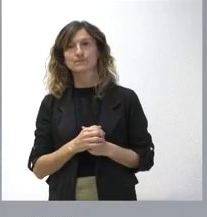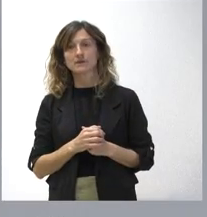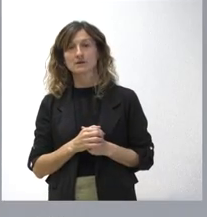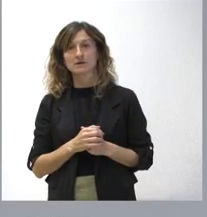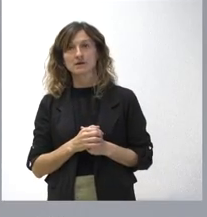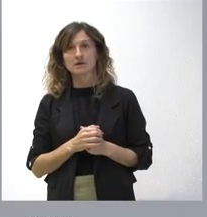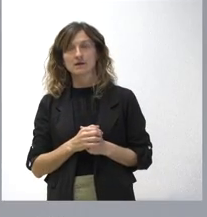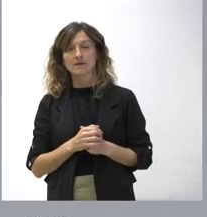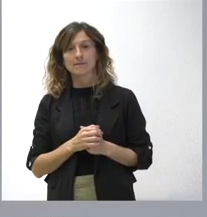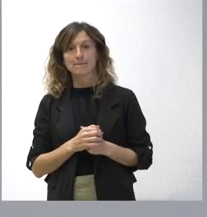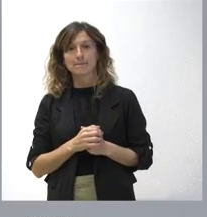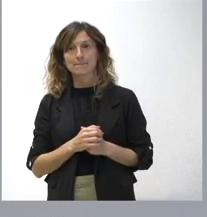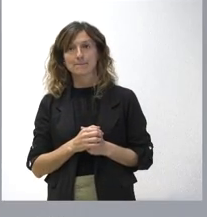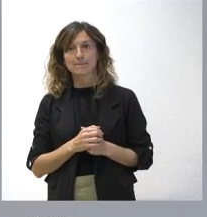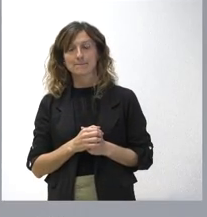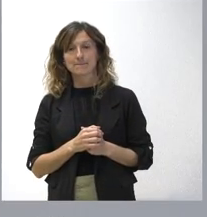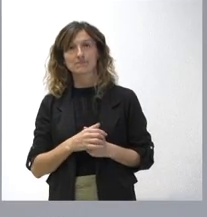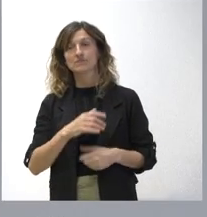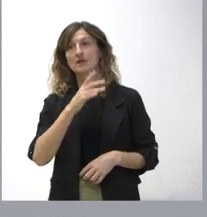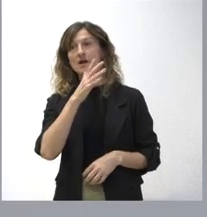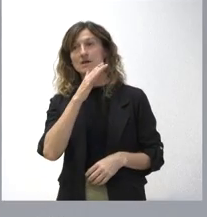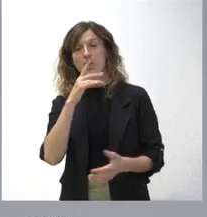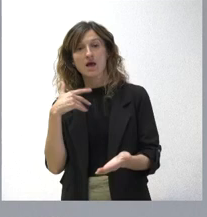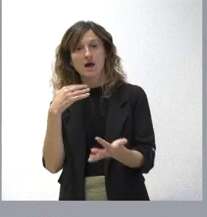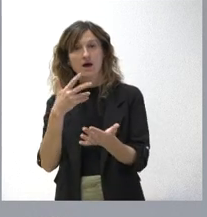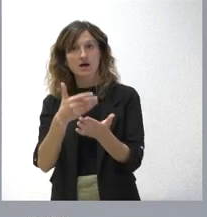presidente. Y, bueno, pues hasta ahora